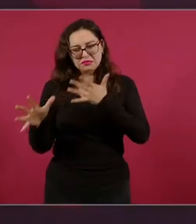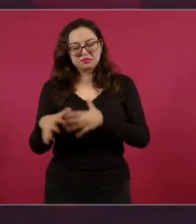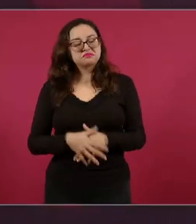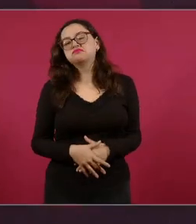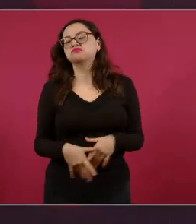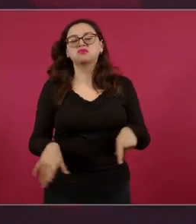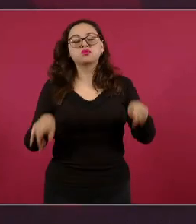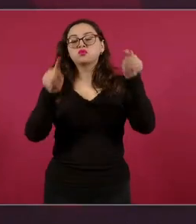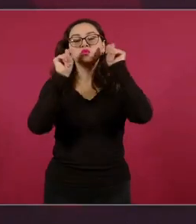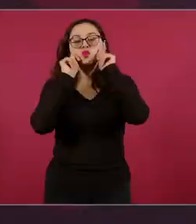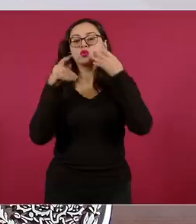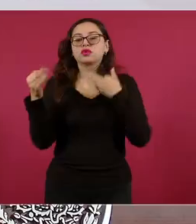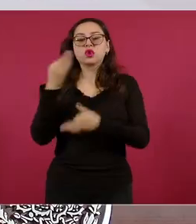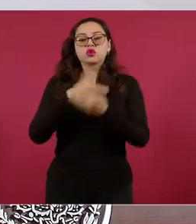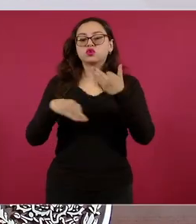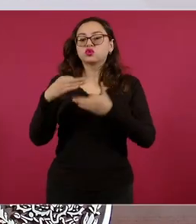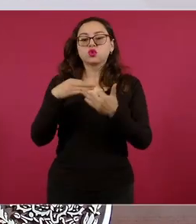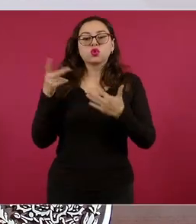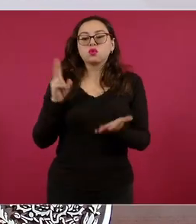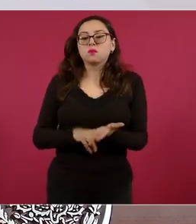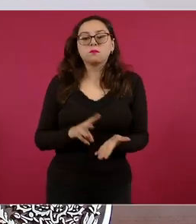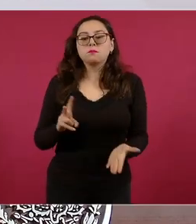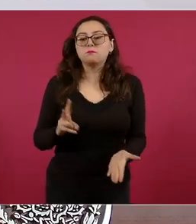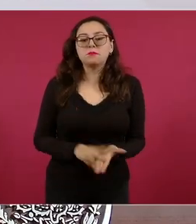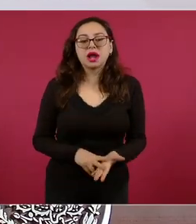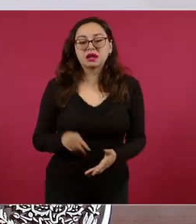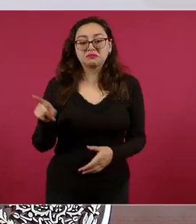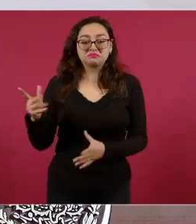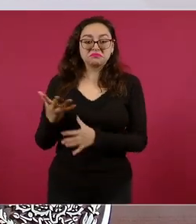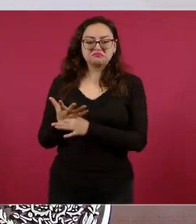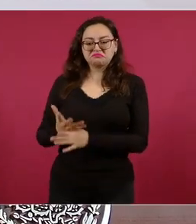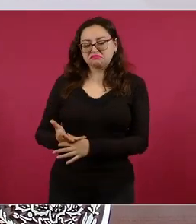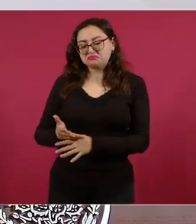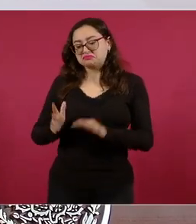el haiga sido como haiga sido.